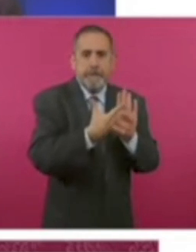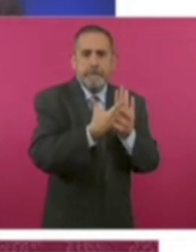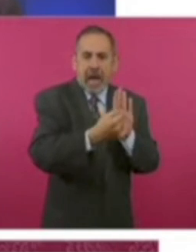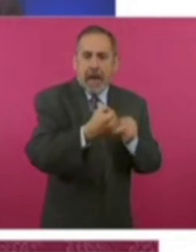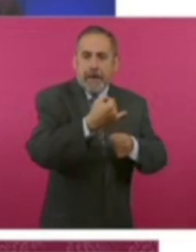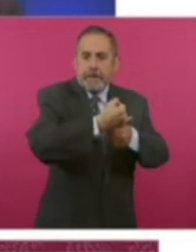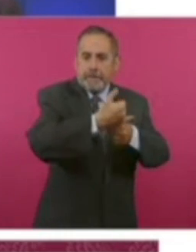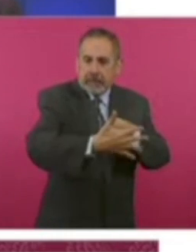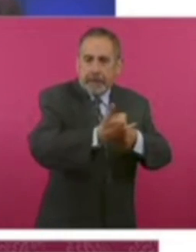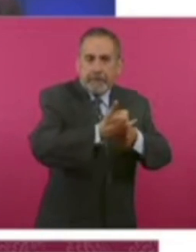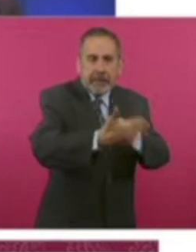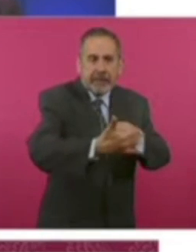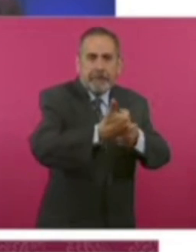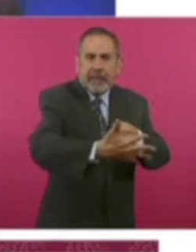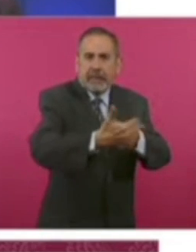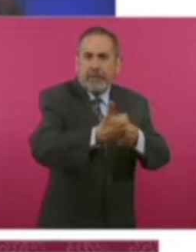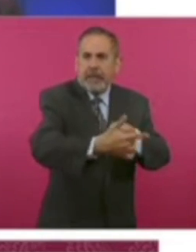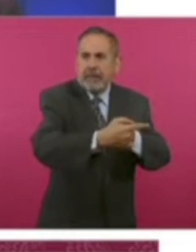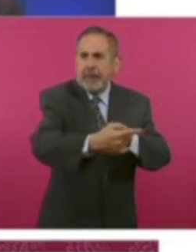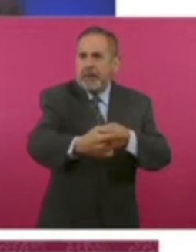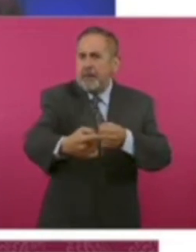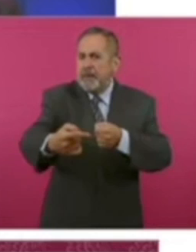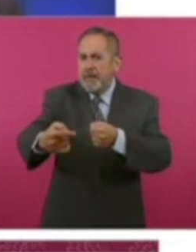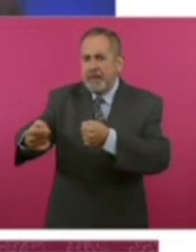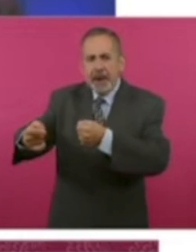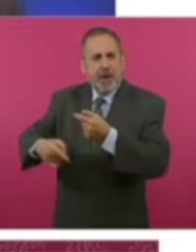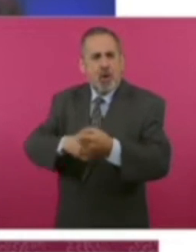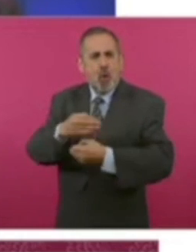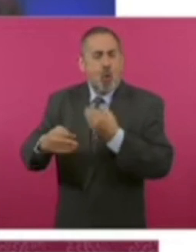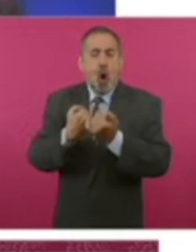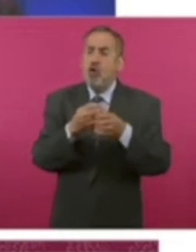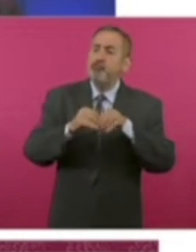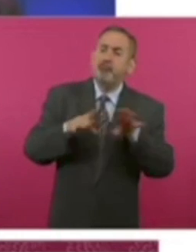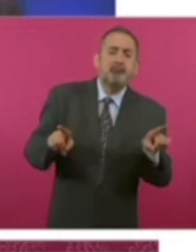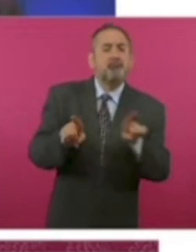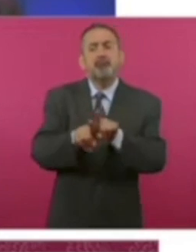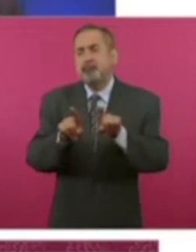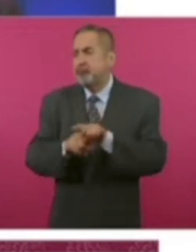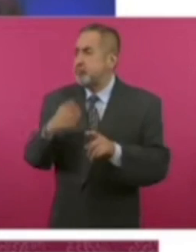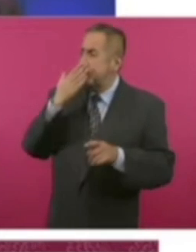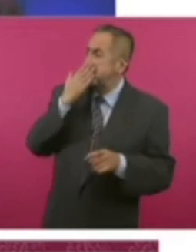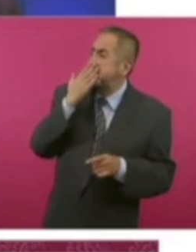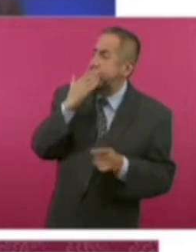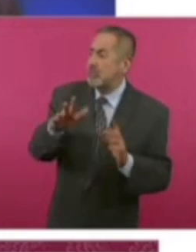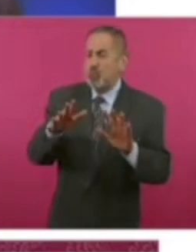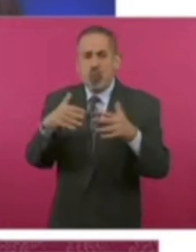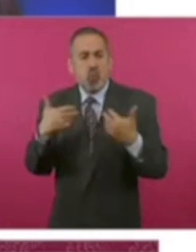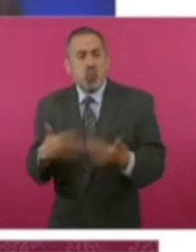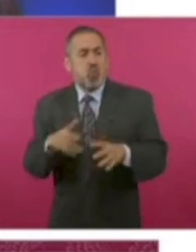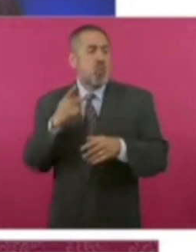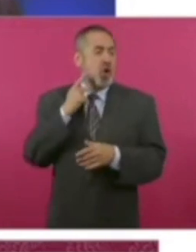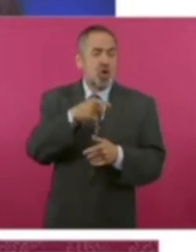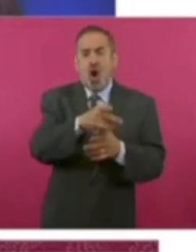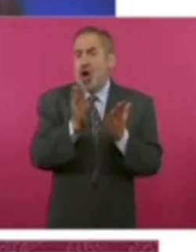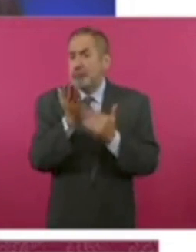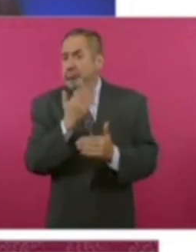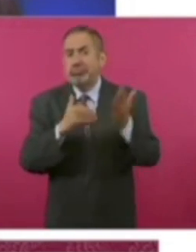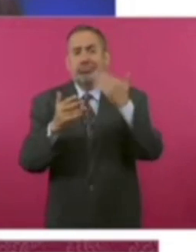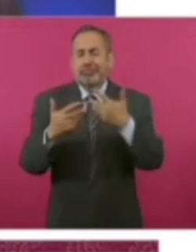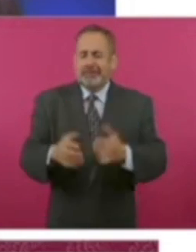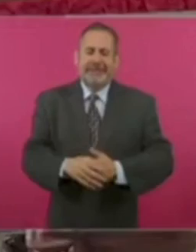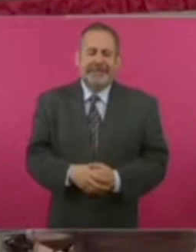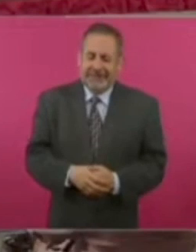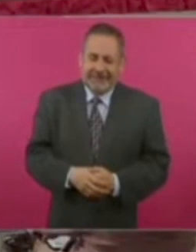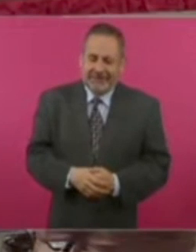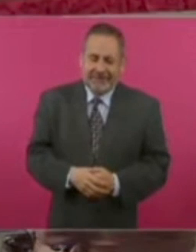ya los conservadores, todos los medios difundieron esos resultados como un vuelco en el escenario político. Y